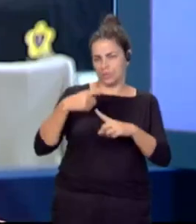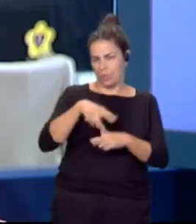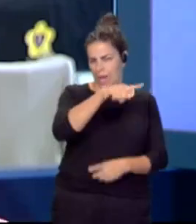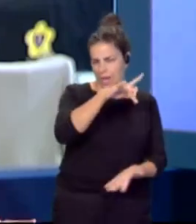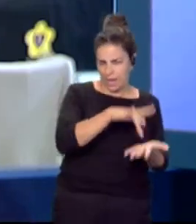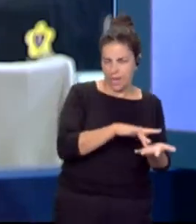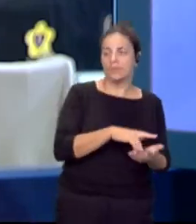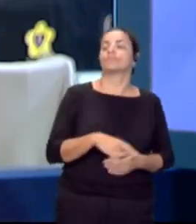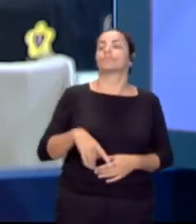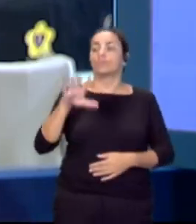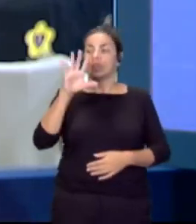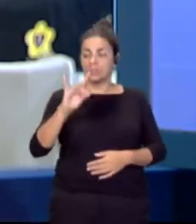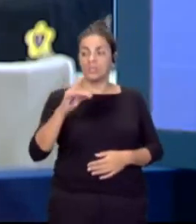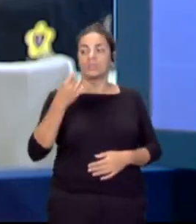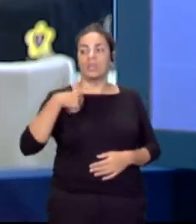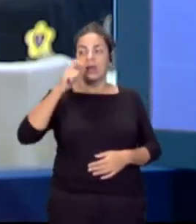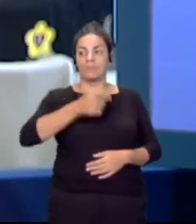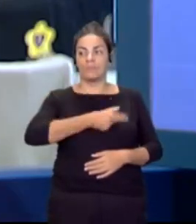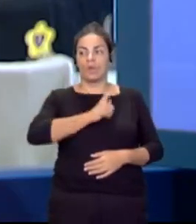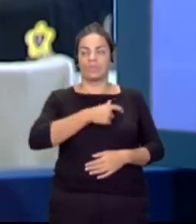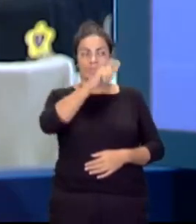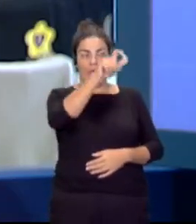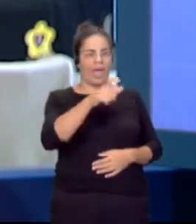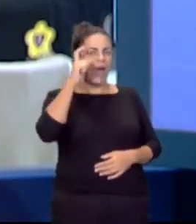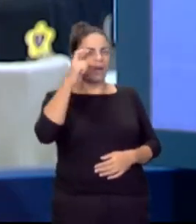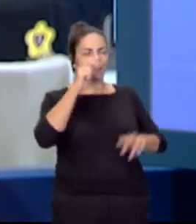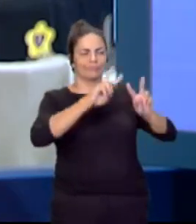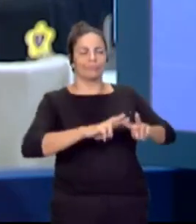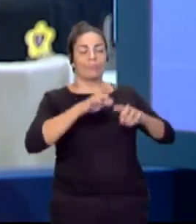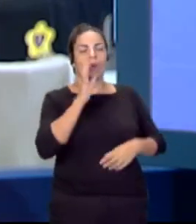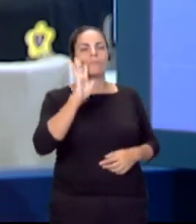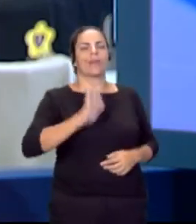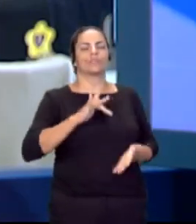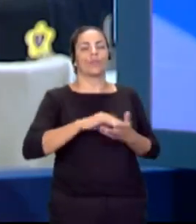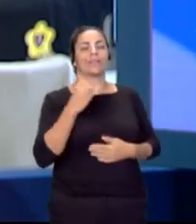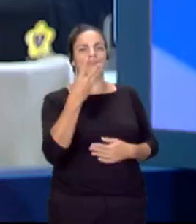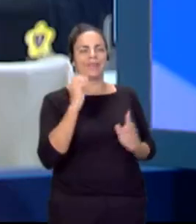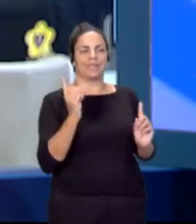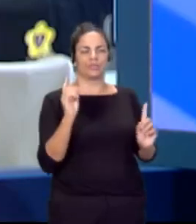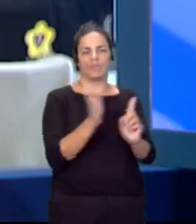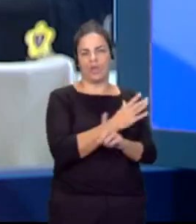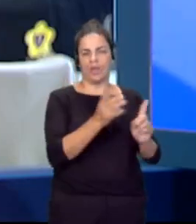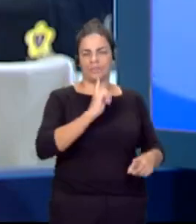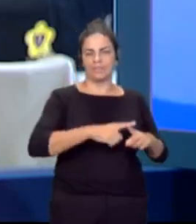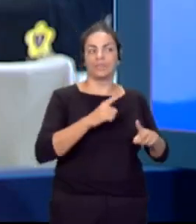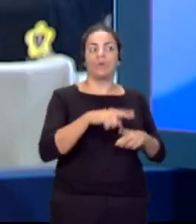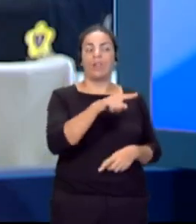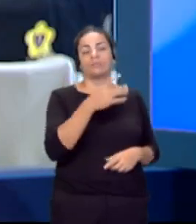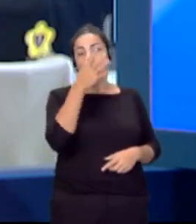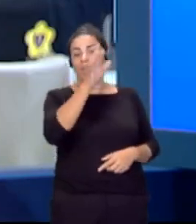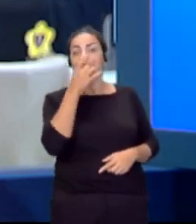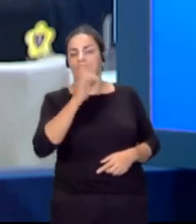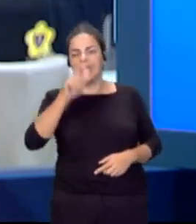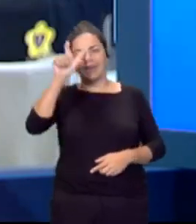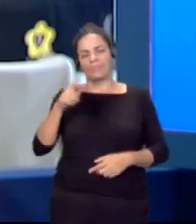La policía investiga a Errejón por tres supuestos casos de violencia sexual hechos denunciados por la actriz y presentadora